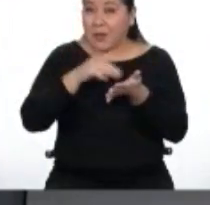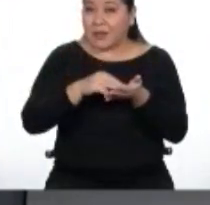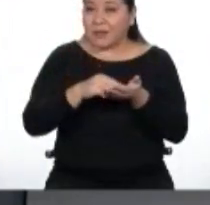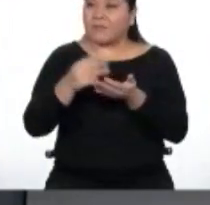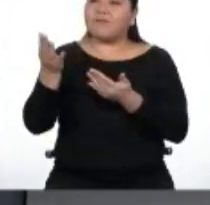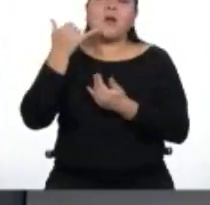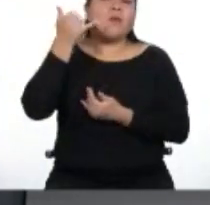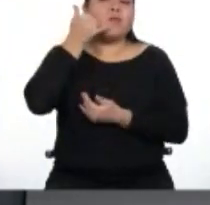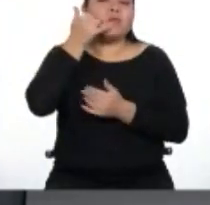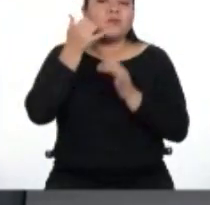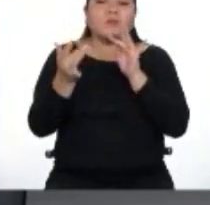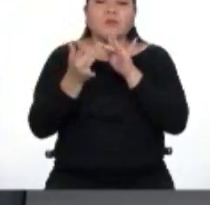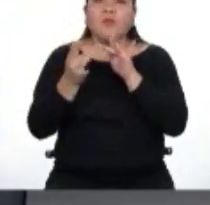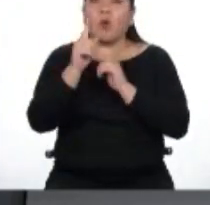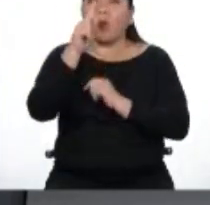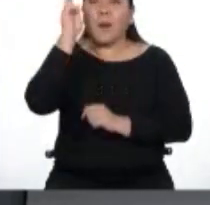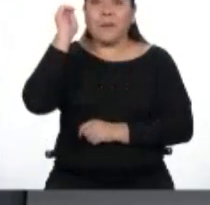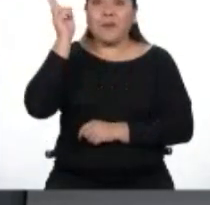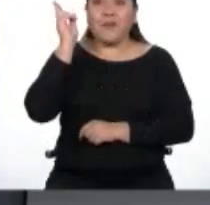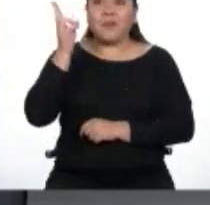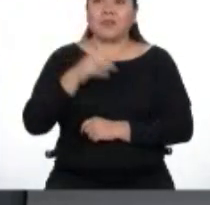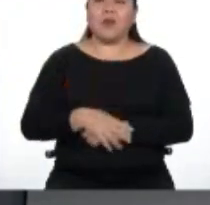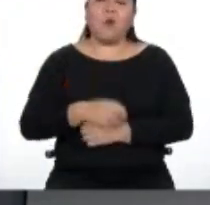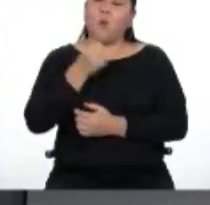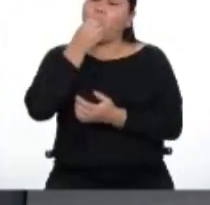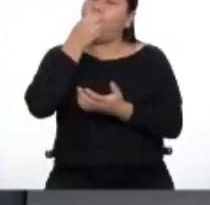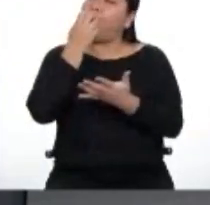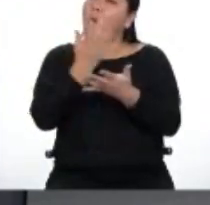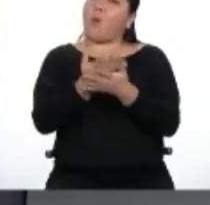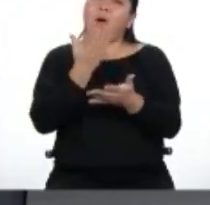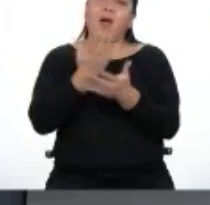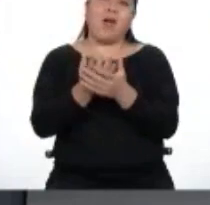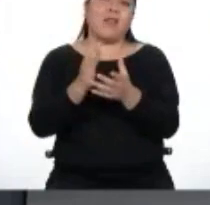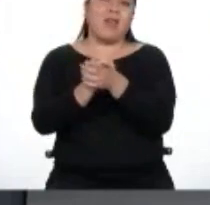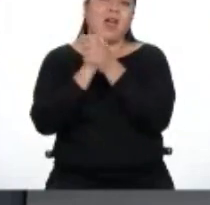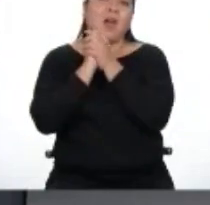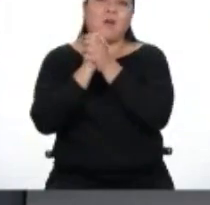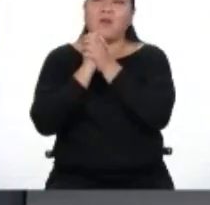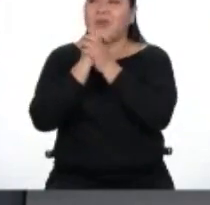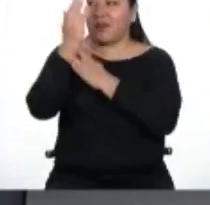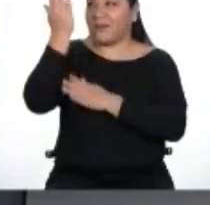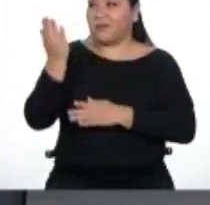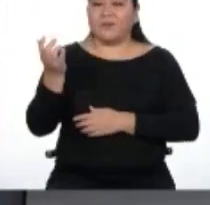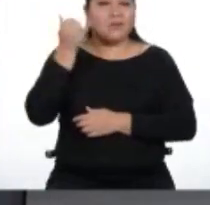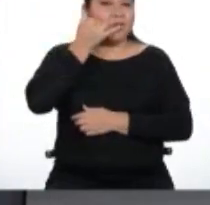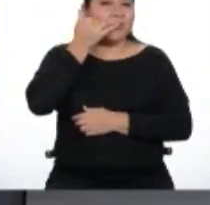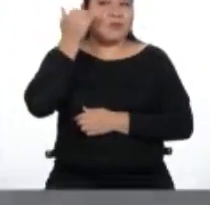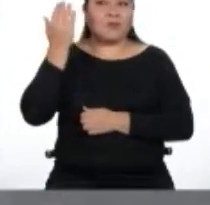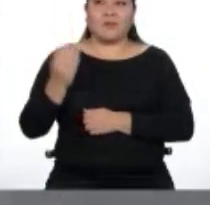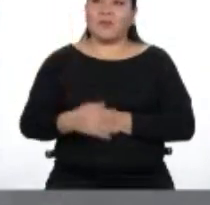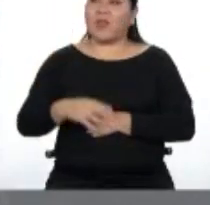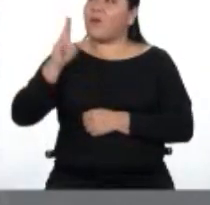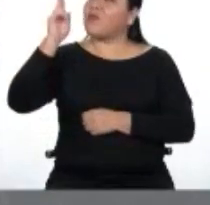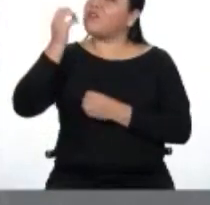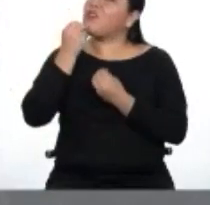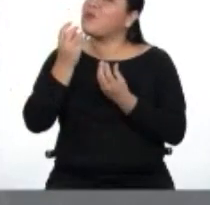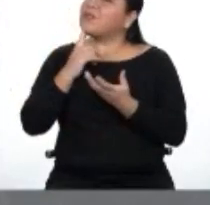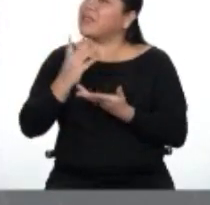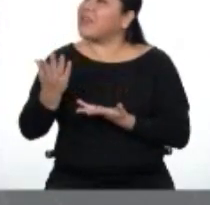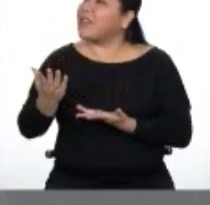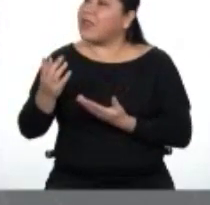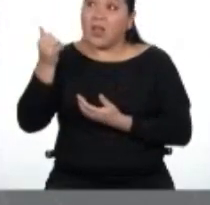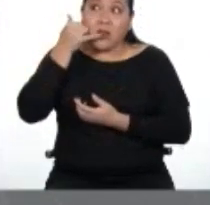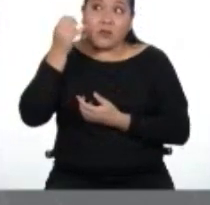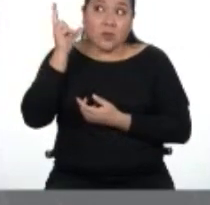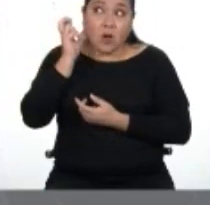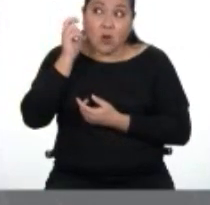si contactamos a una profesora, sí? Una muy buena amiga mía. ¡Vamos a llamarla! ¡Profesora, ¿cómo está? ¿Nos